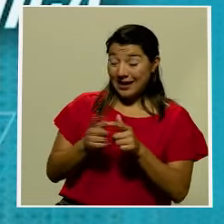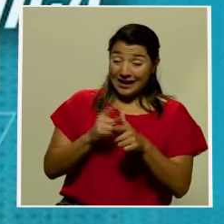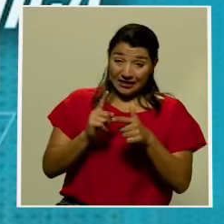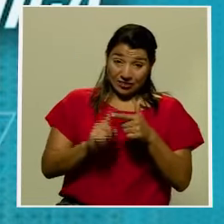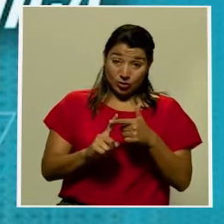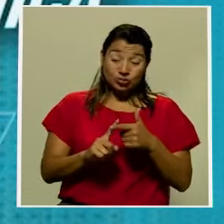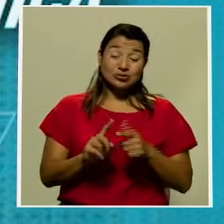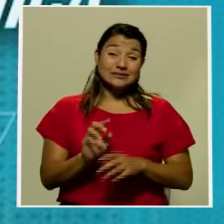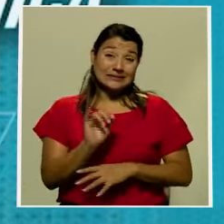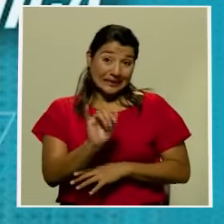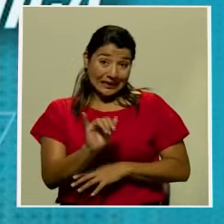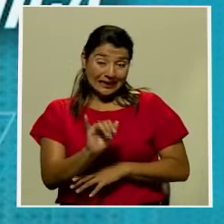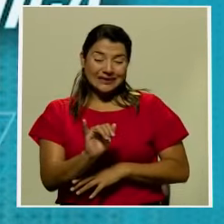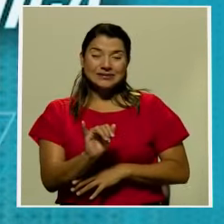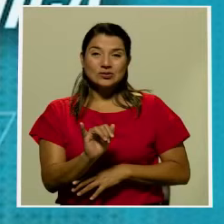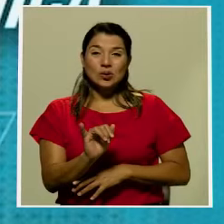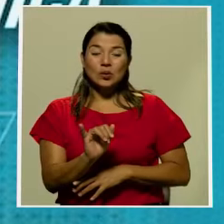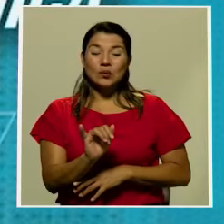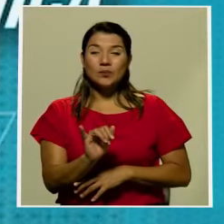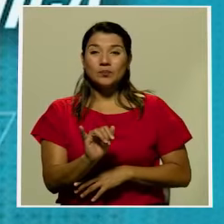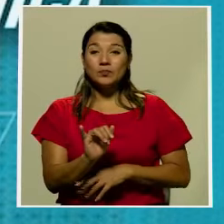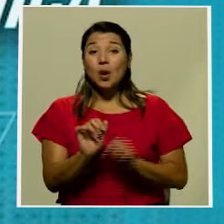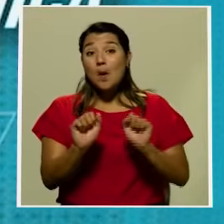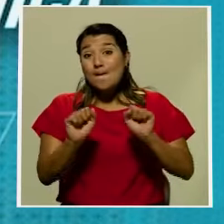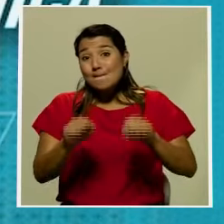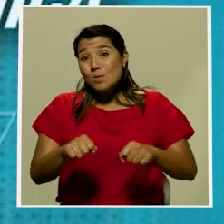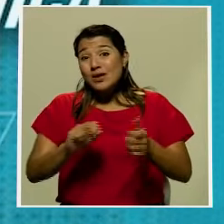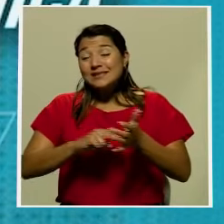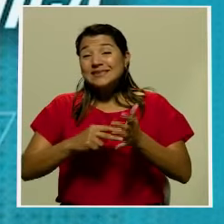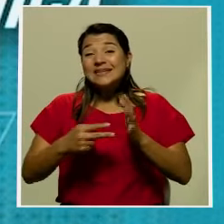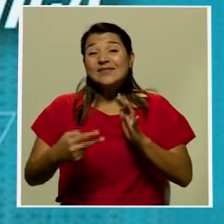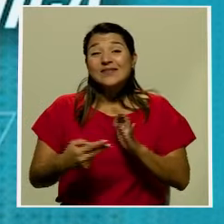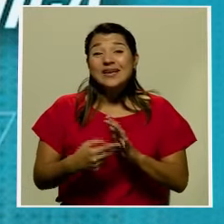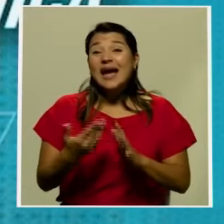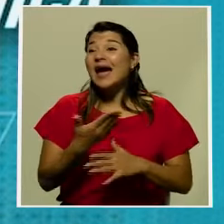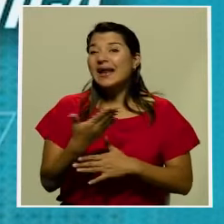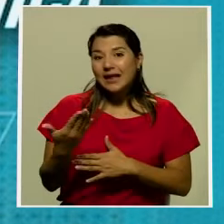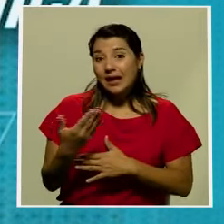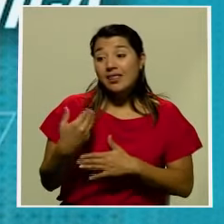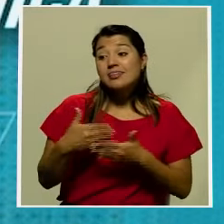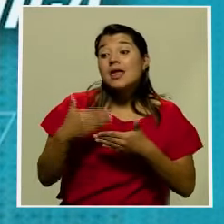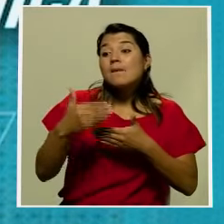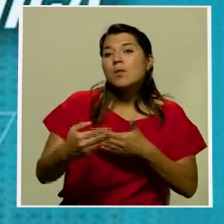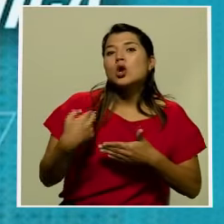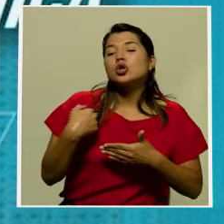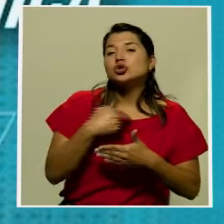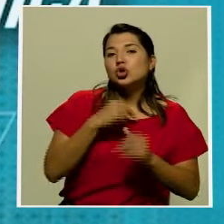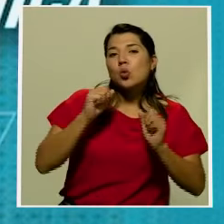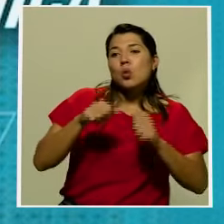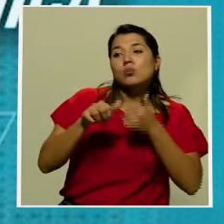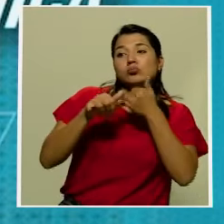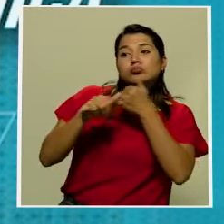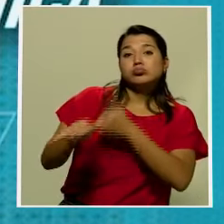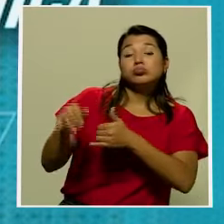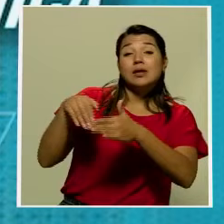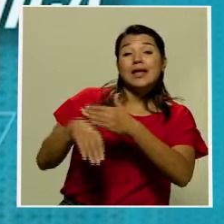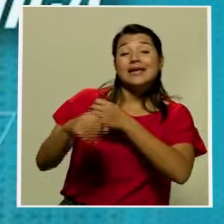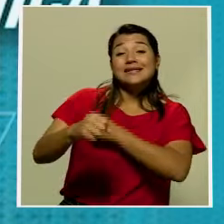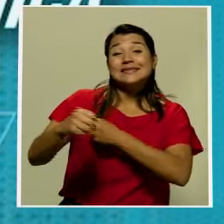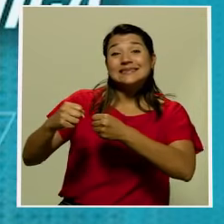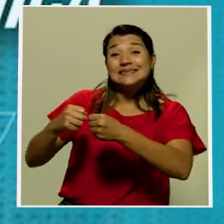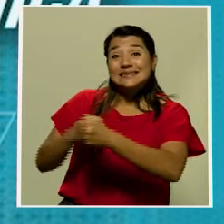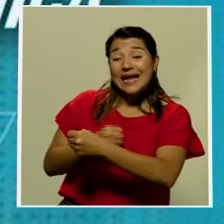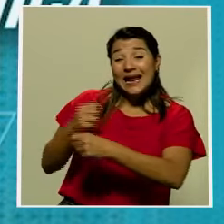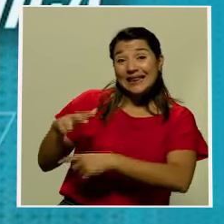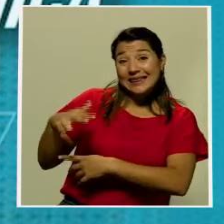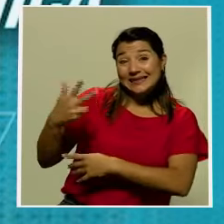hay que valorarlo es plantear eventualmente un recurso de casación ante la sala tercera de la corte suprema de justicia